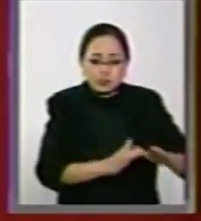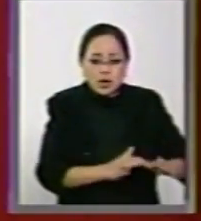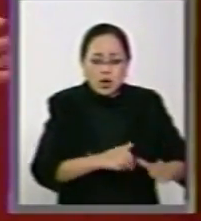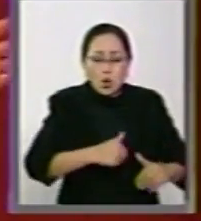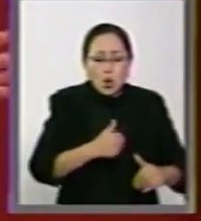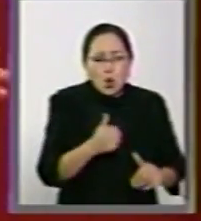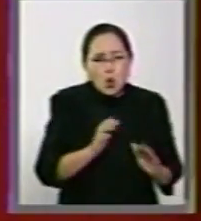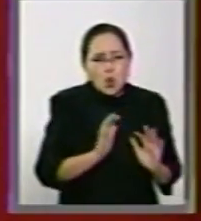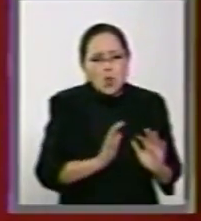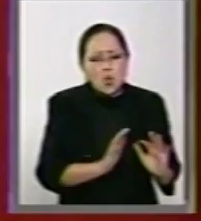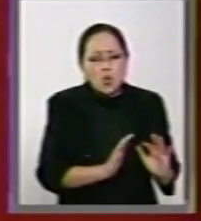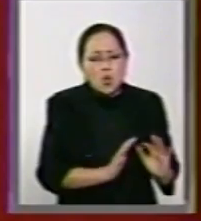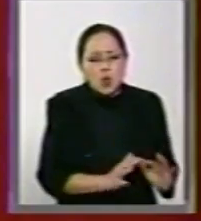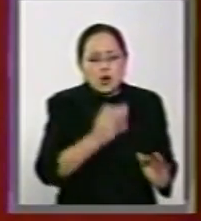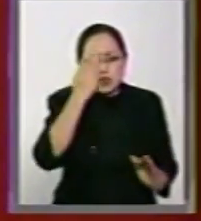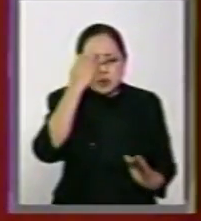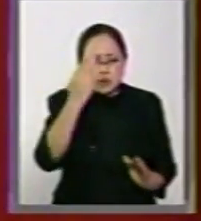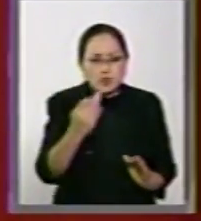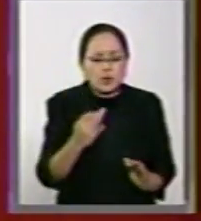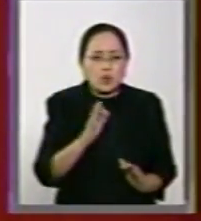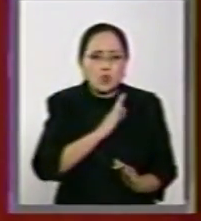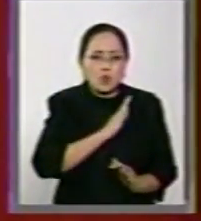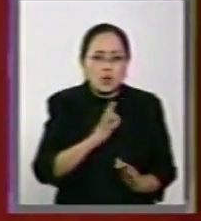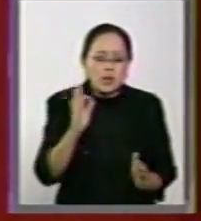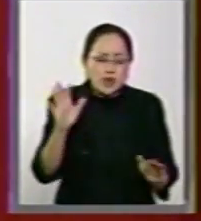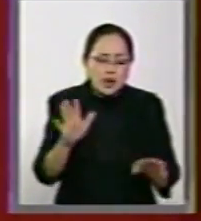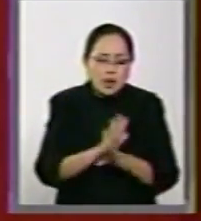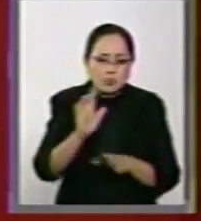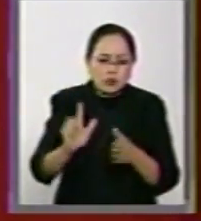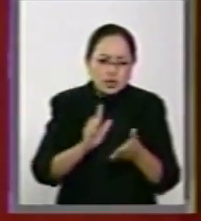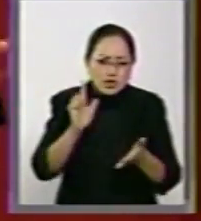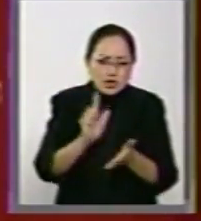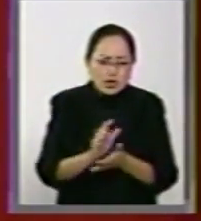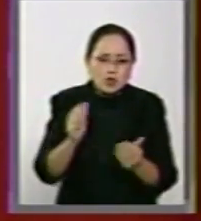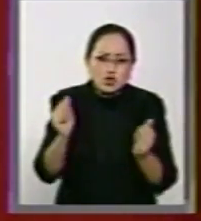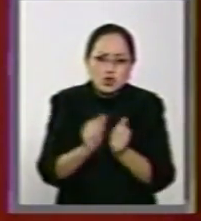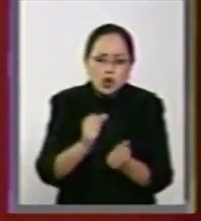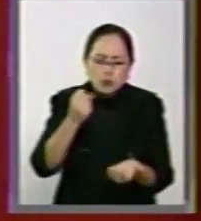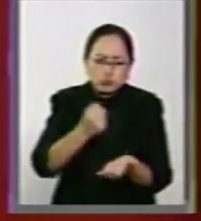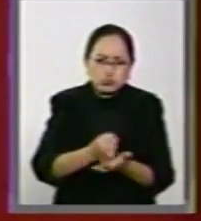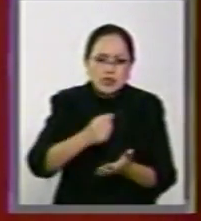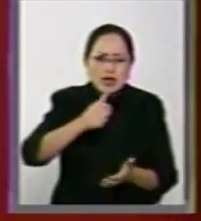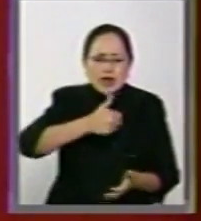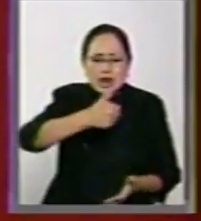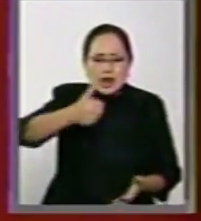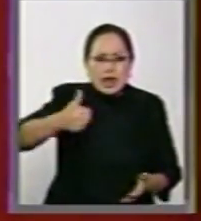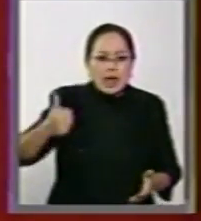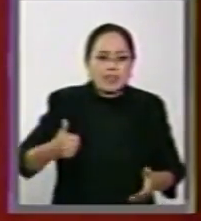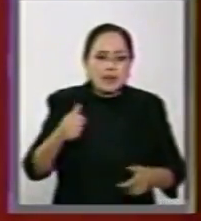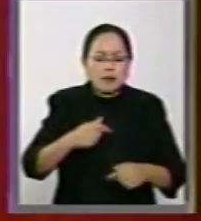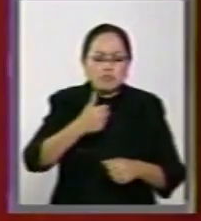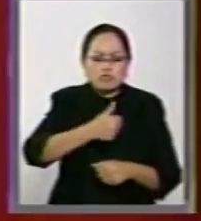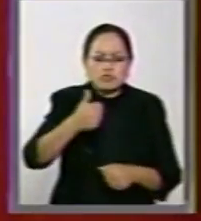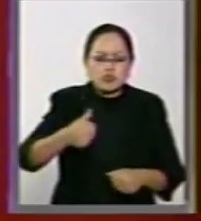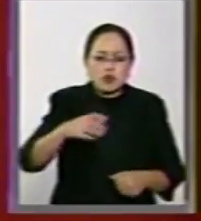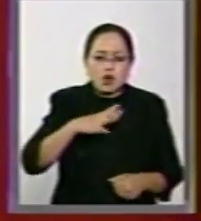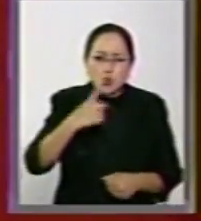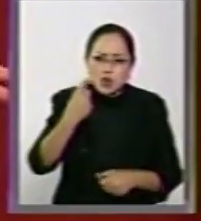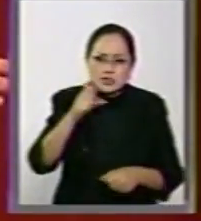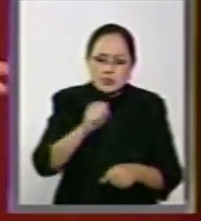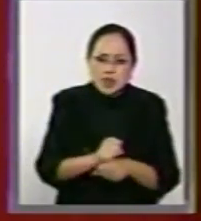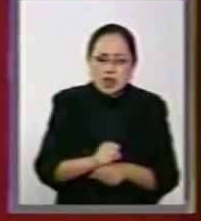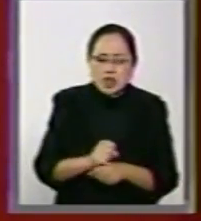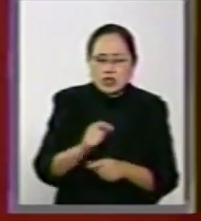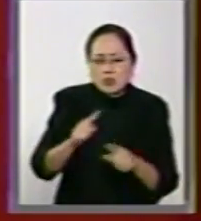Ya sabemos que se puede sacar una reforma constitucional con la aprobación de los congresos locales hasta en una semana